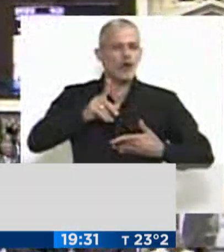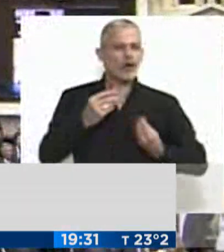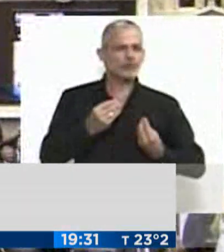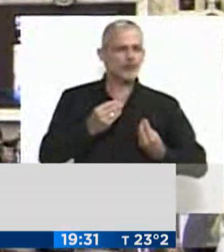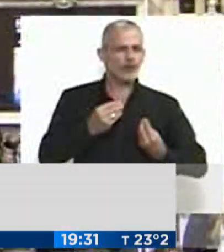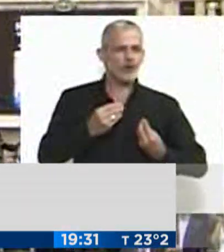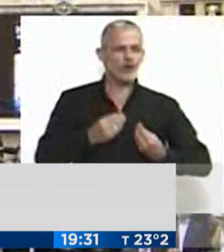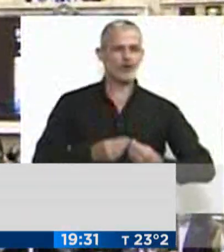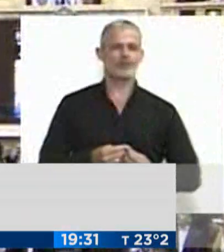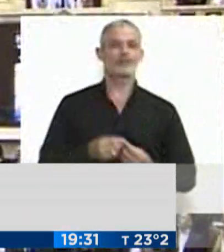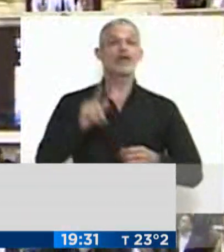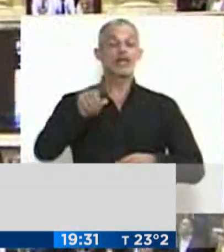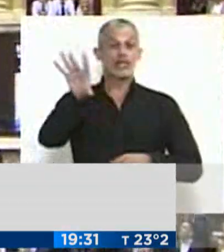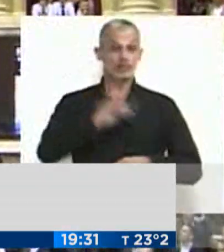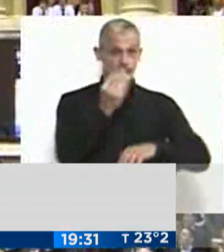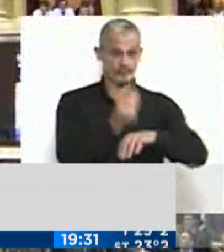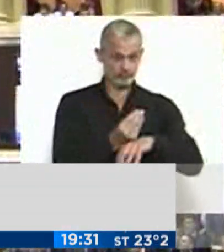Señor diputado electo,